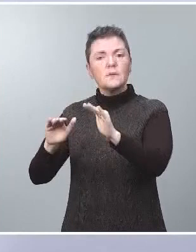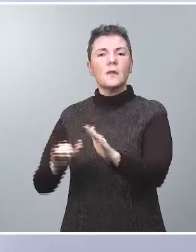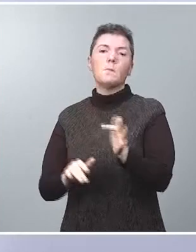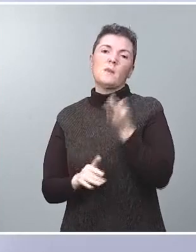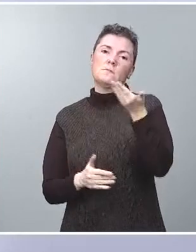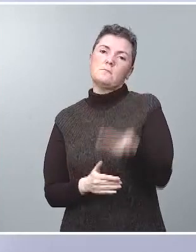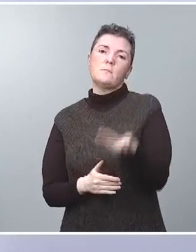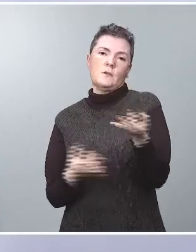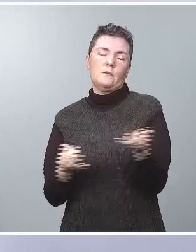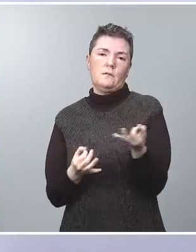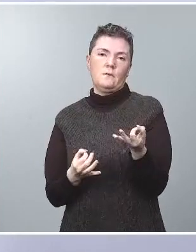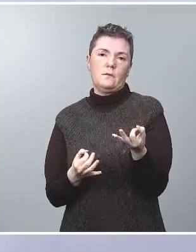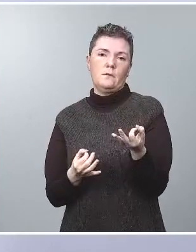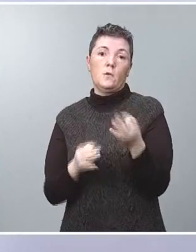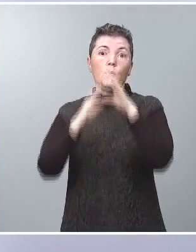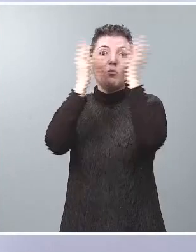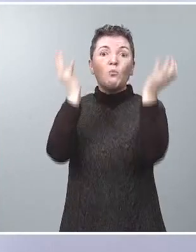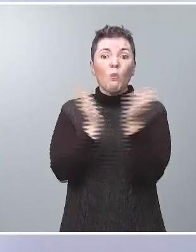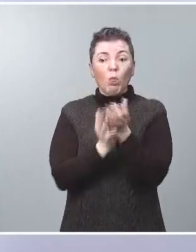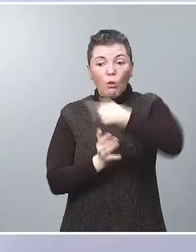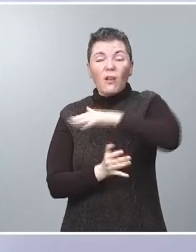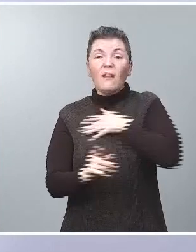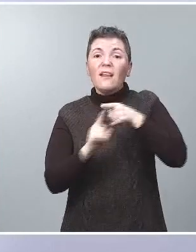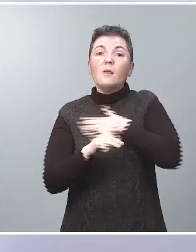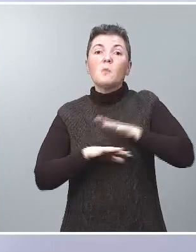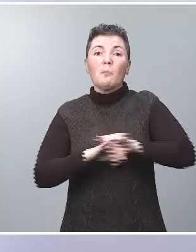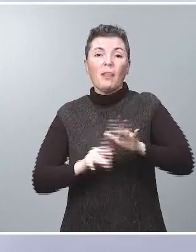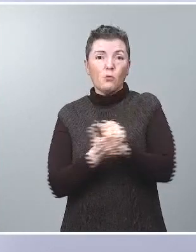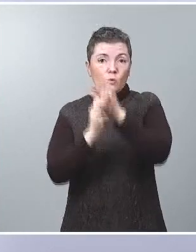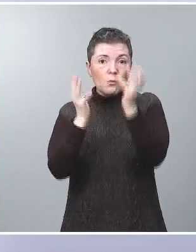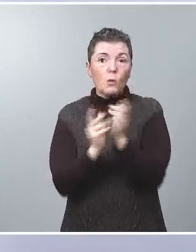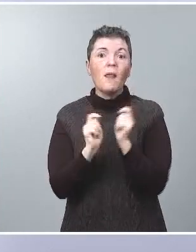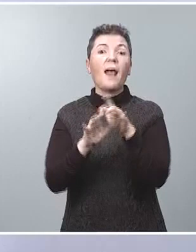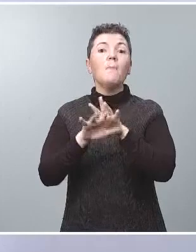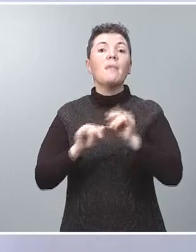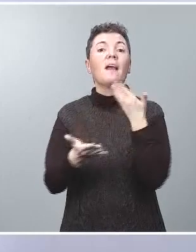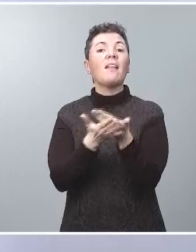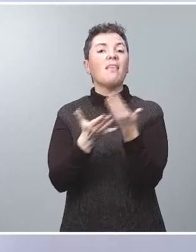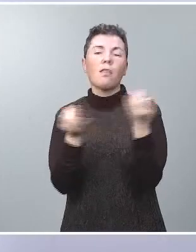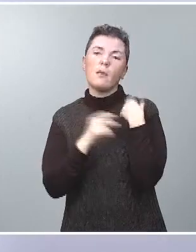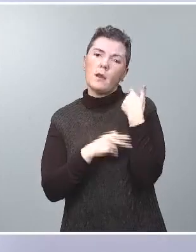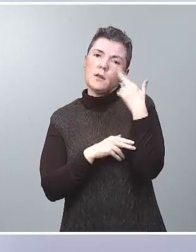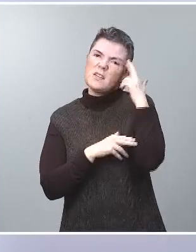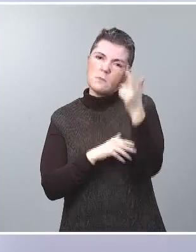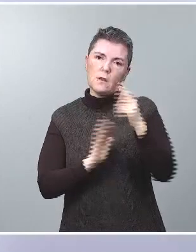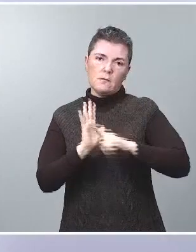en un mundo en el que queremos la paz, para garantizar esa paz, lo que se tiene que respetar es la legalidad internacional.